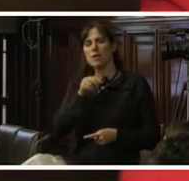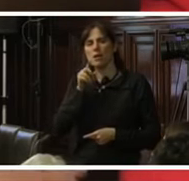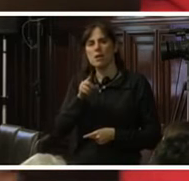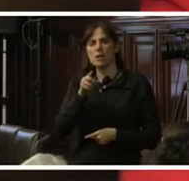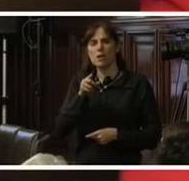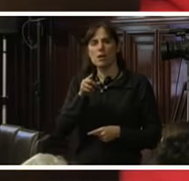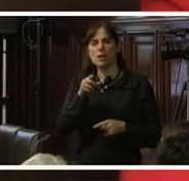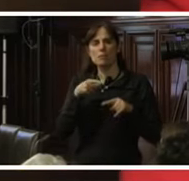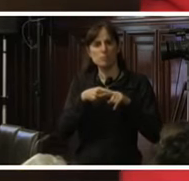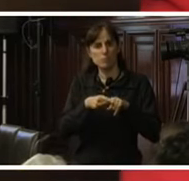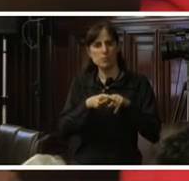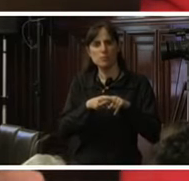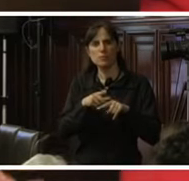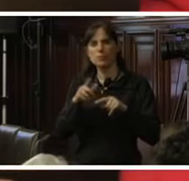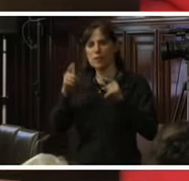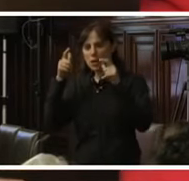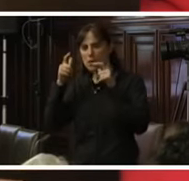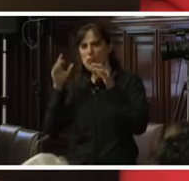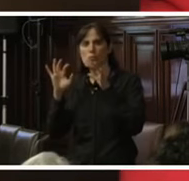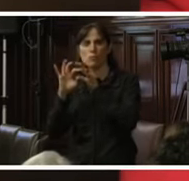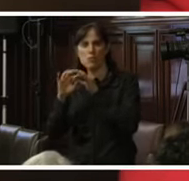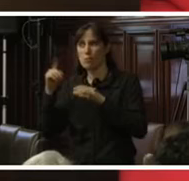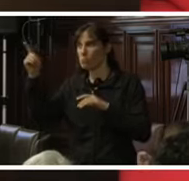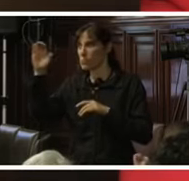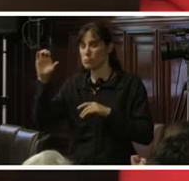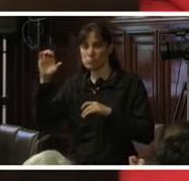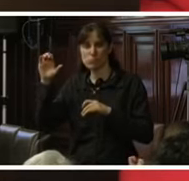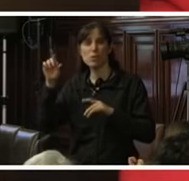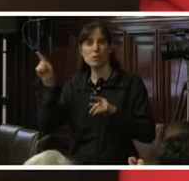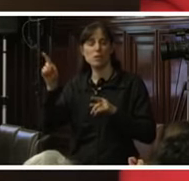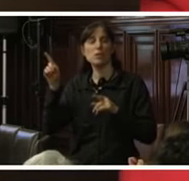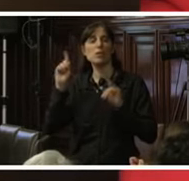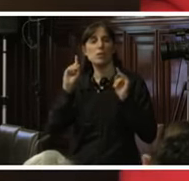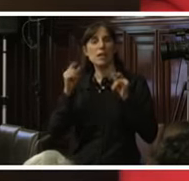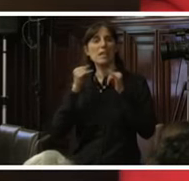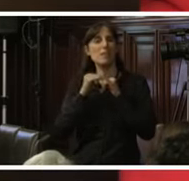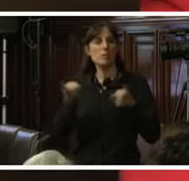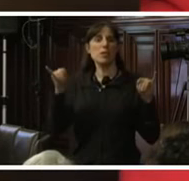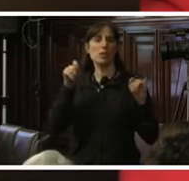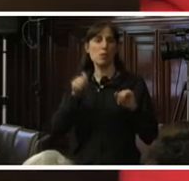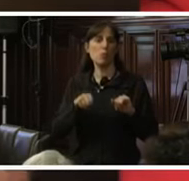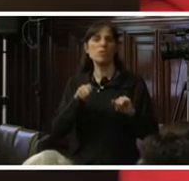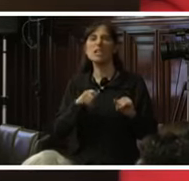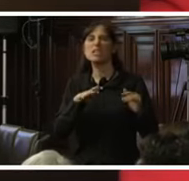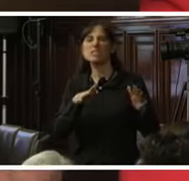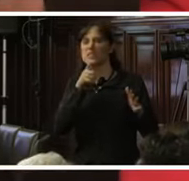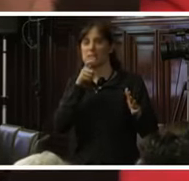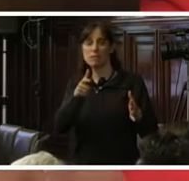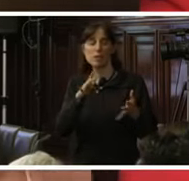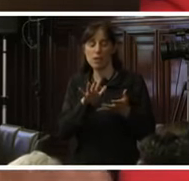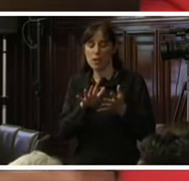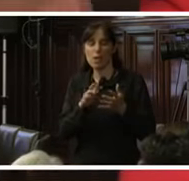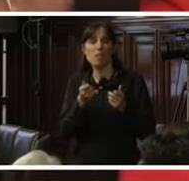Eiffel contra el Reino Unido del Tribunal Europeo de Derechos Humanos, independencia judicial es, entre otras cosas, garantizar